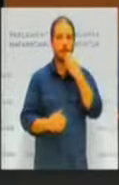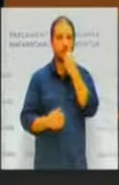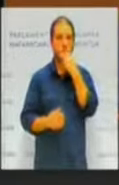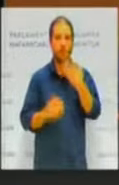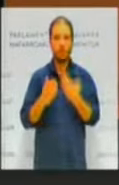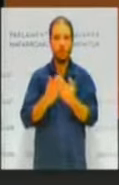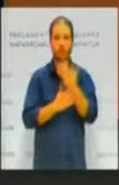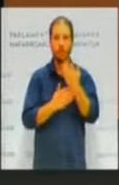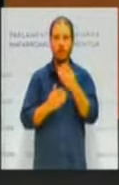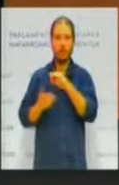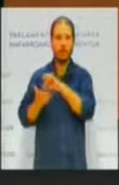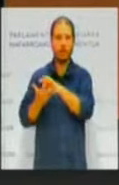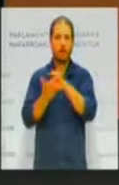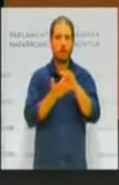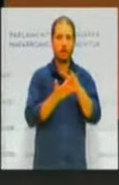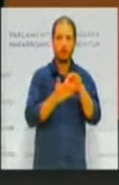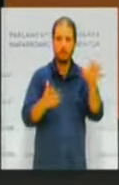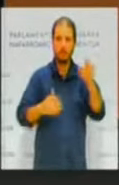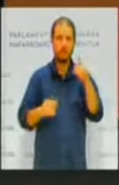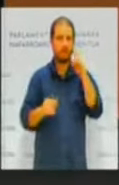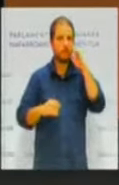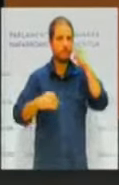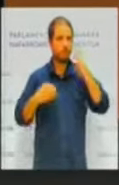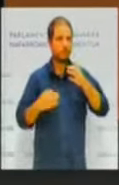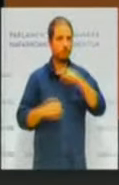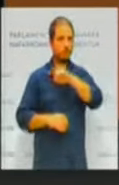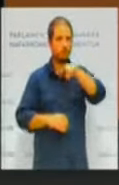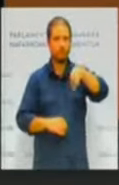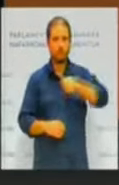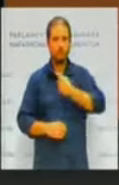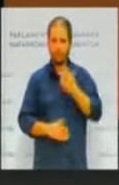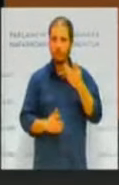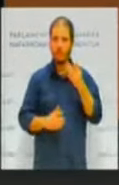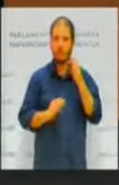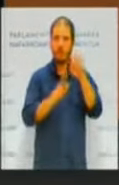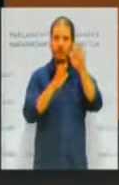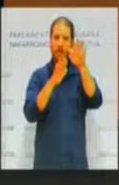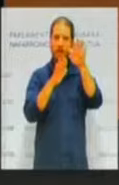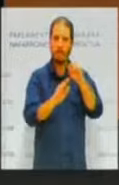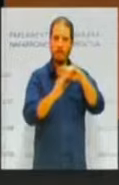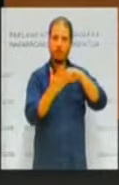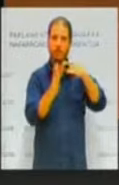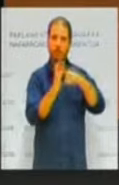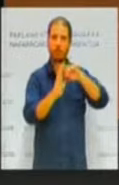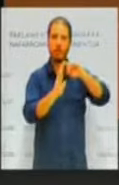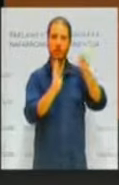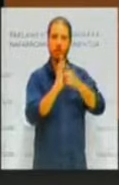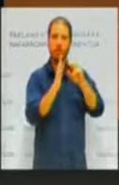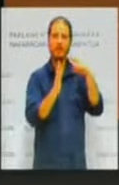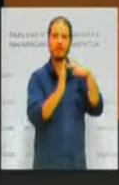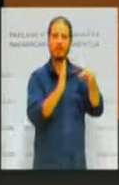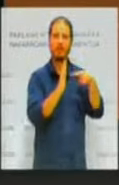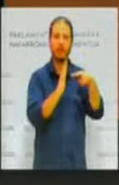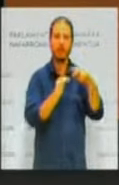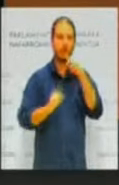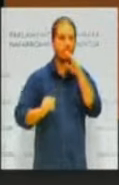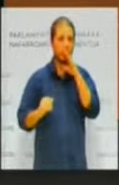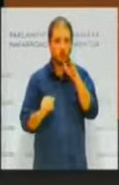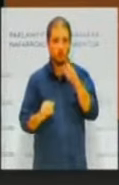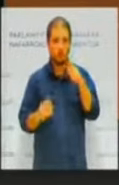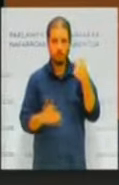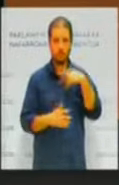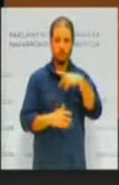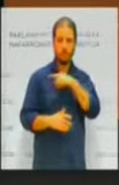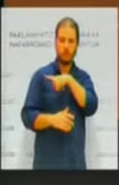Pues efectivamente vamos a estar a favor de este proyecto de ley de transparencia porque nuestro partido